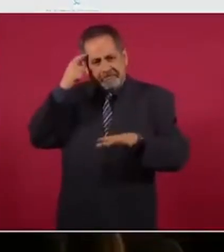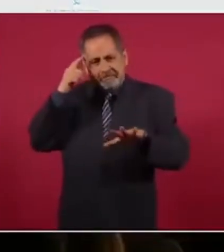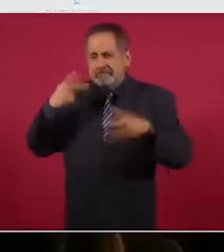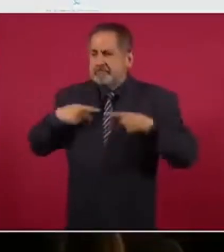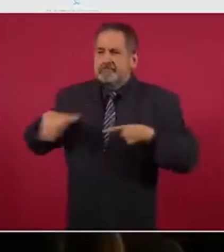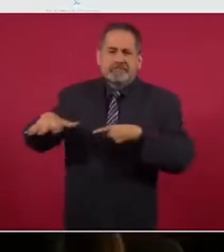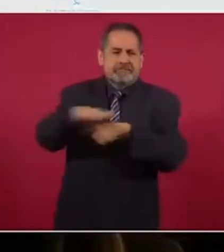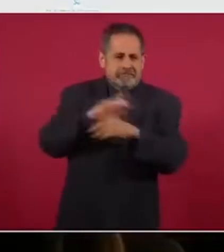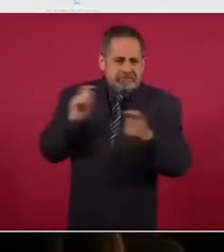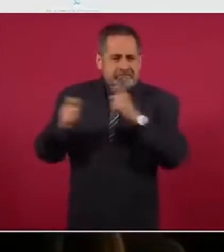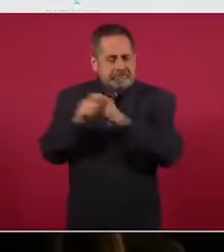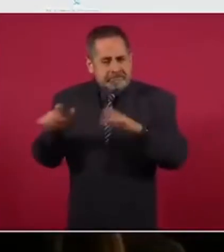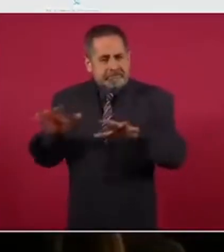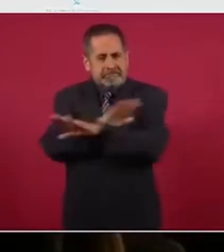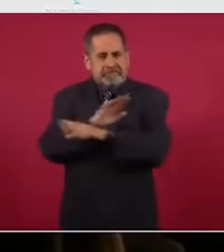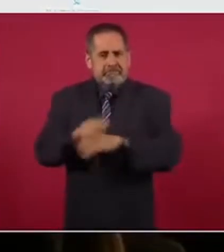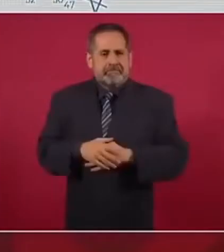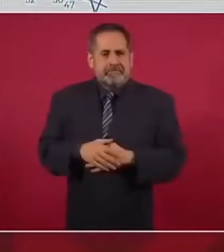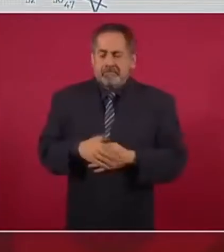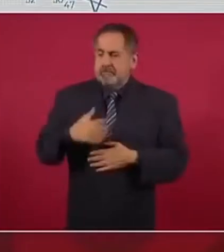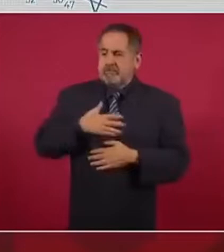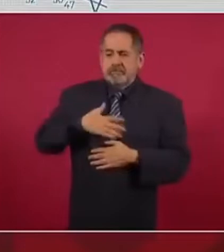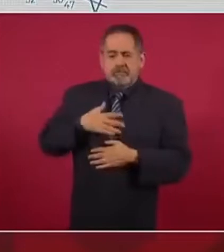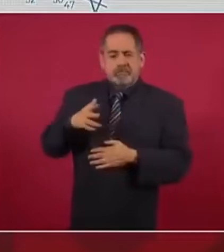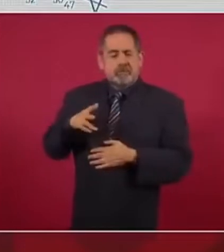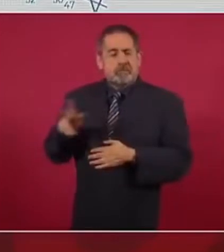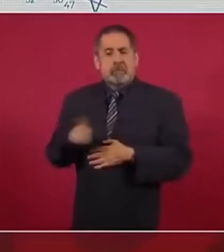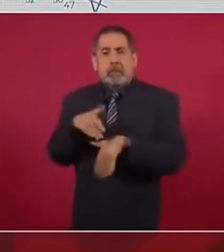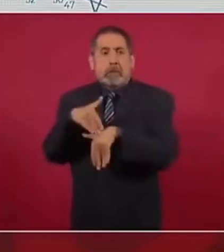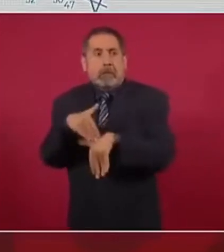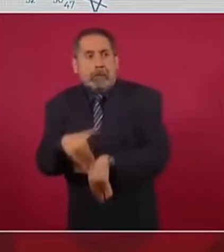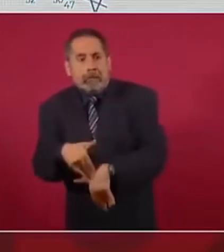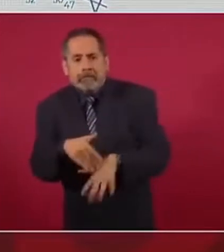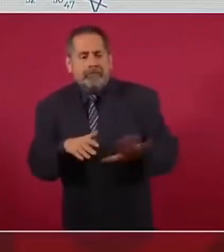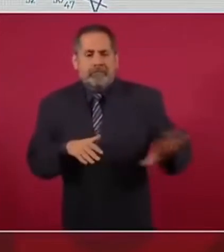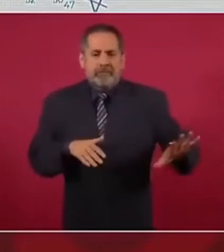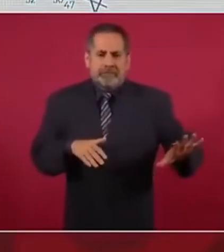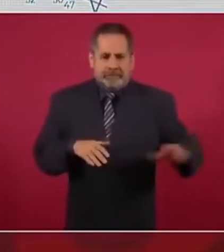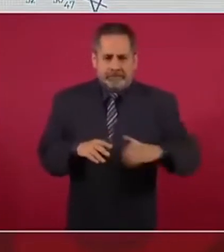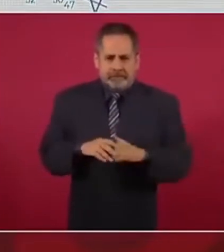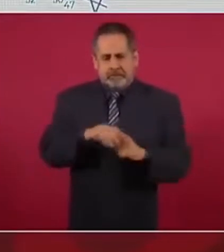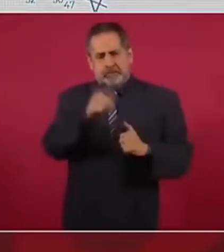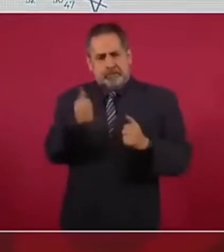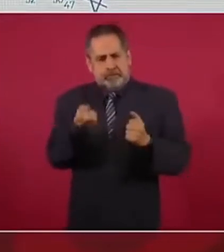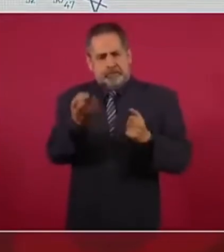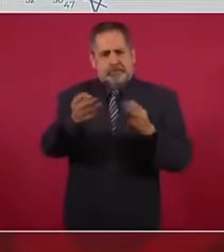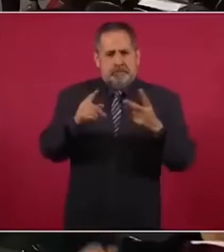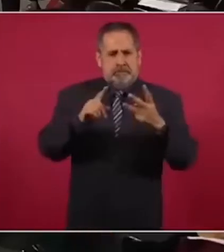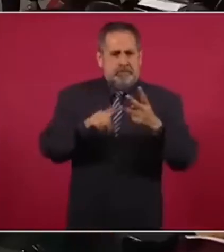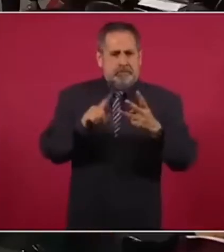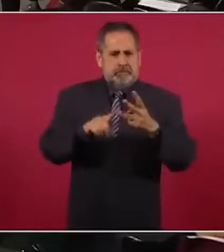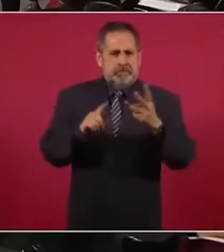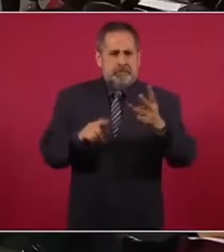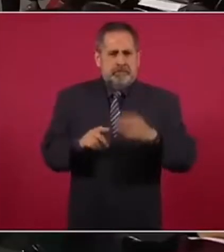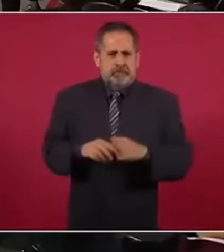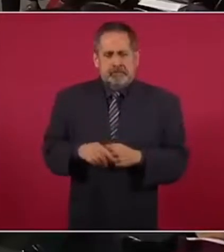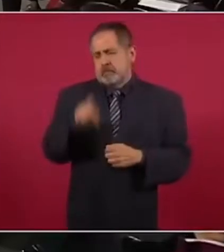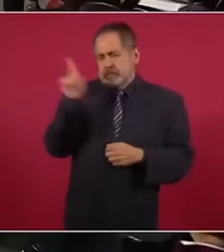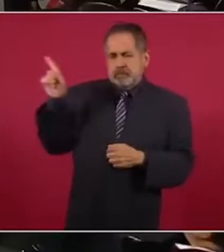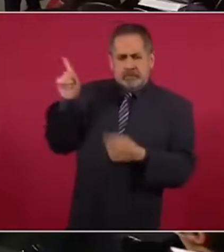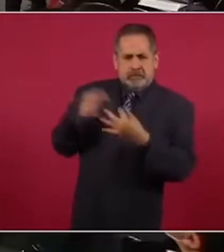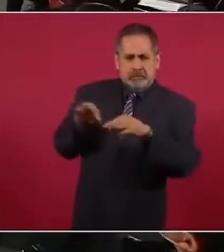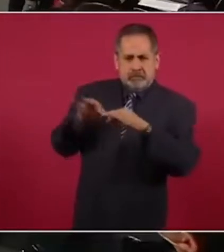pueblo, porque nuestro pueblo no se deja manipular. Y te voy a dar otro dato. Bueno, este es